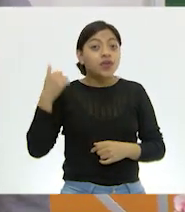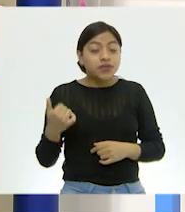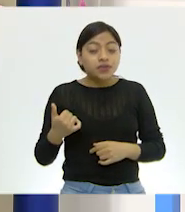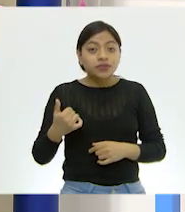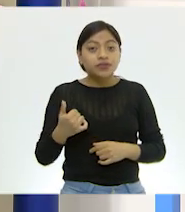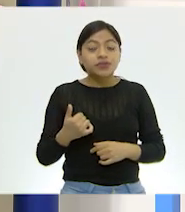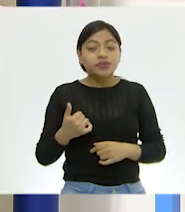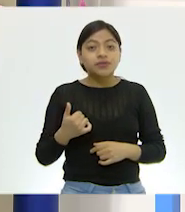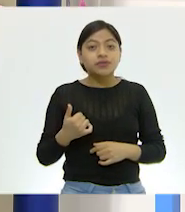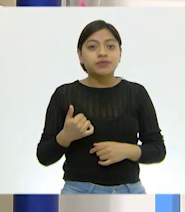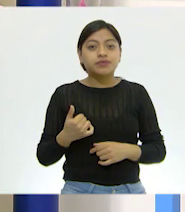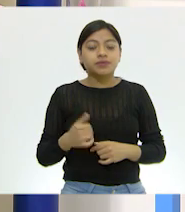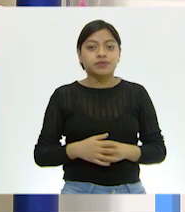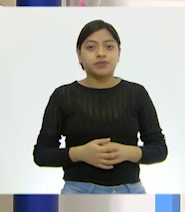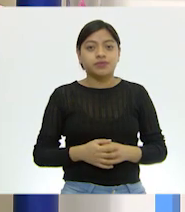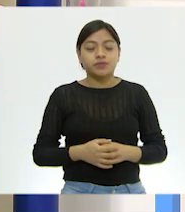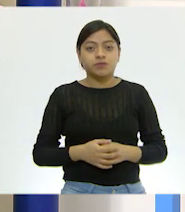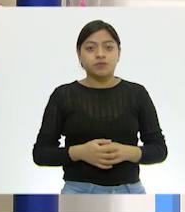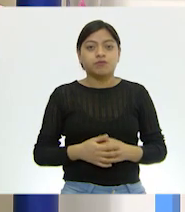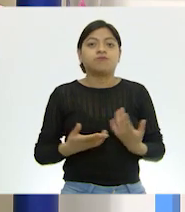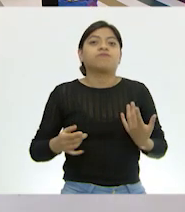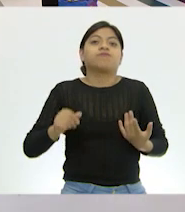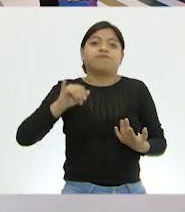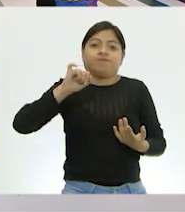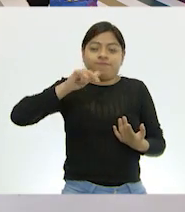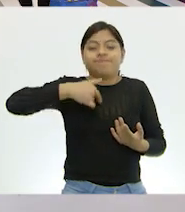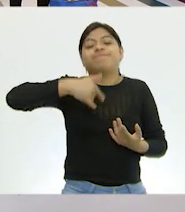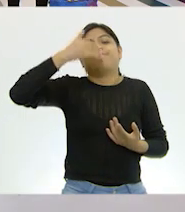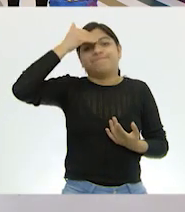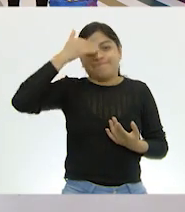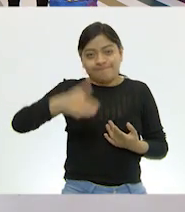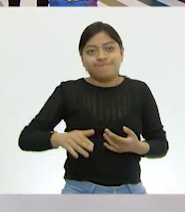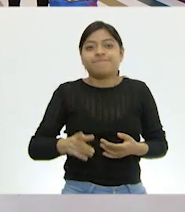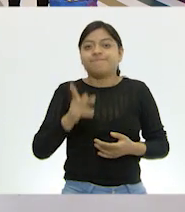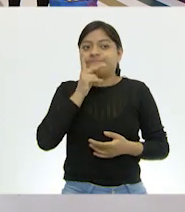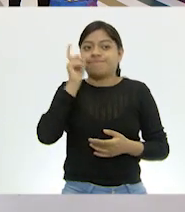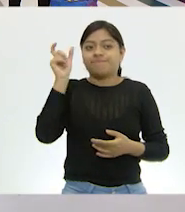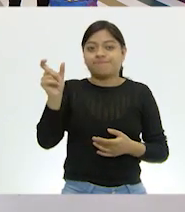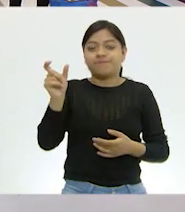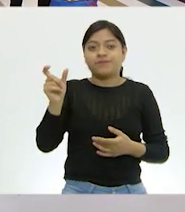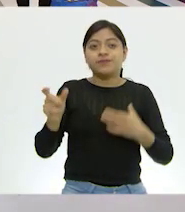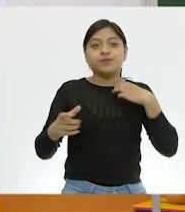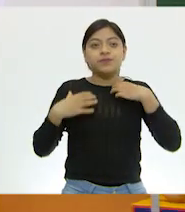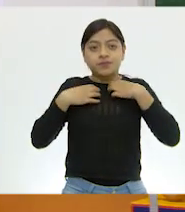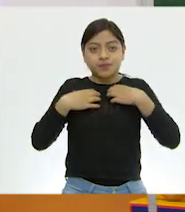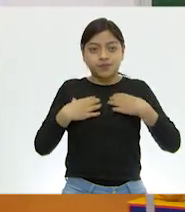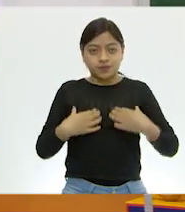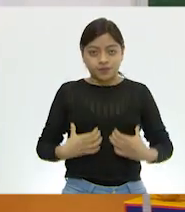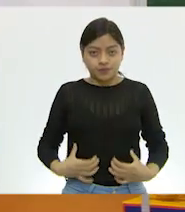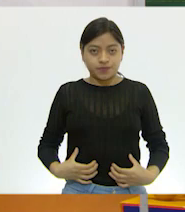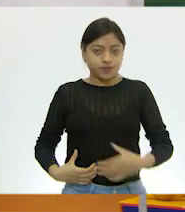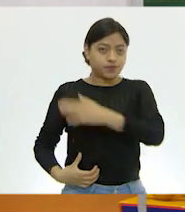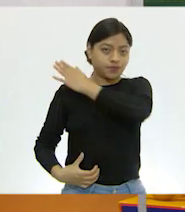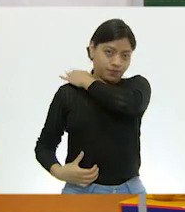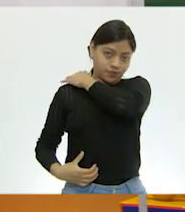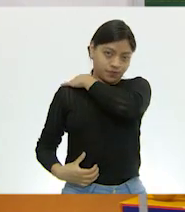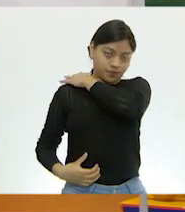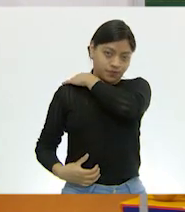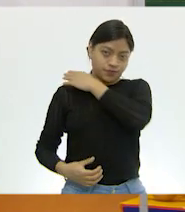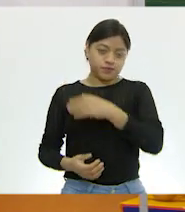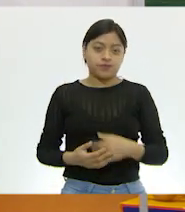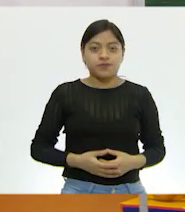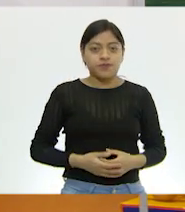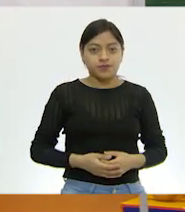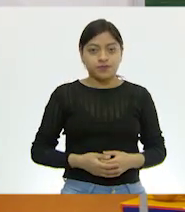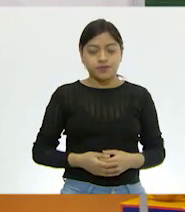obviamente, la voy a usar porque está así y me la sé también, que son los pulmones. Ah, muy bien. Aquí están